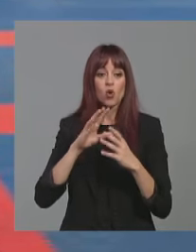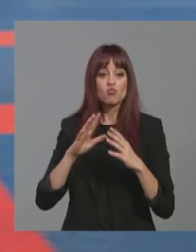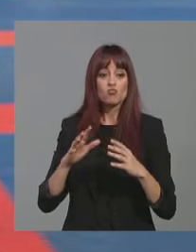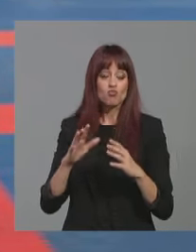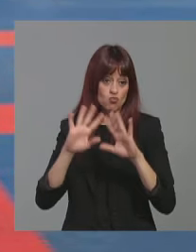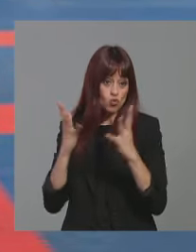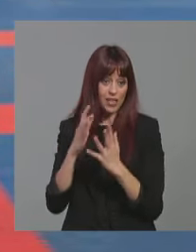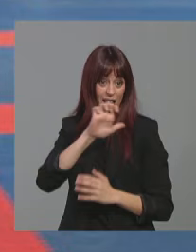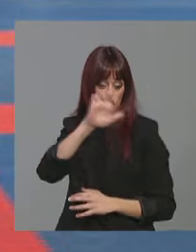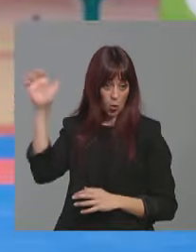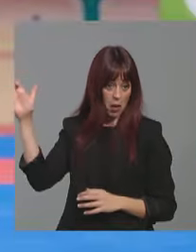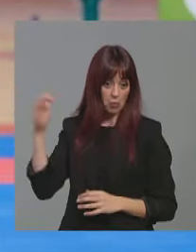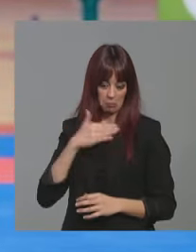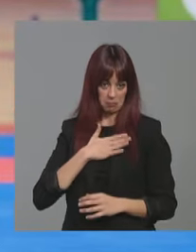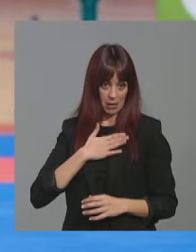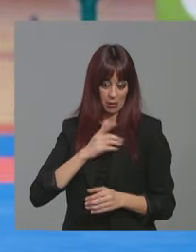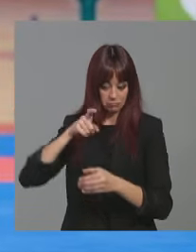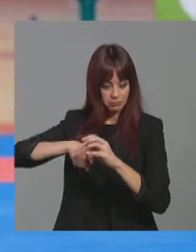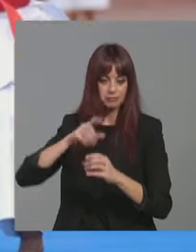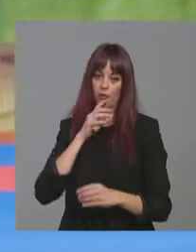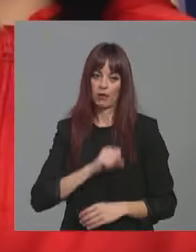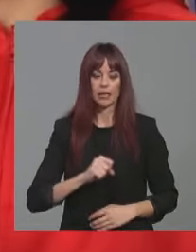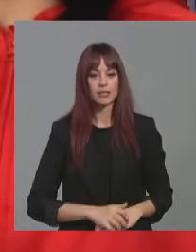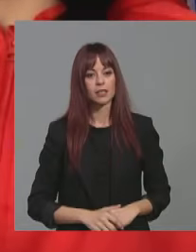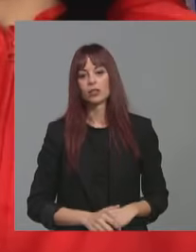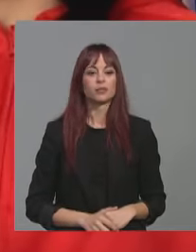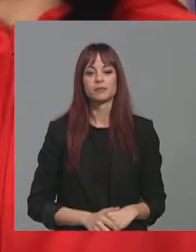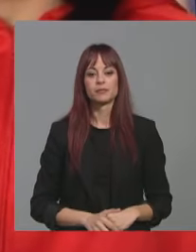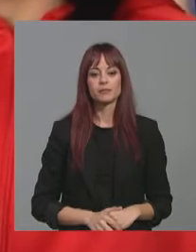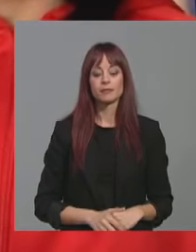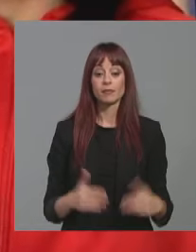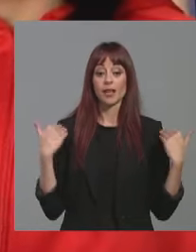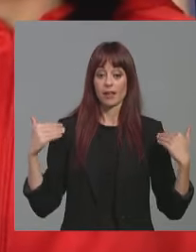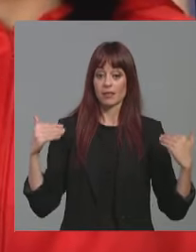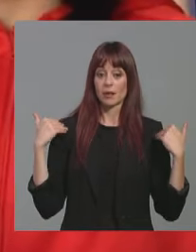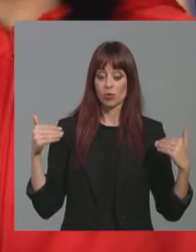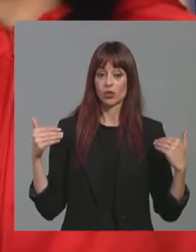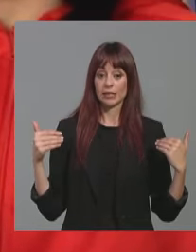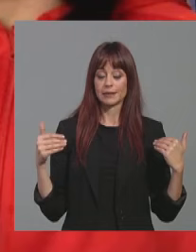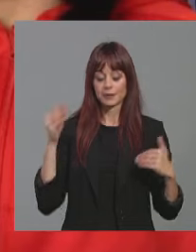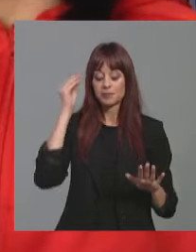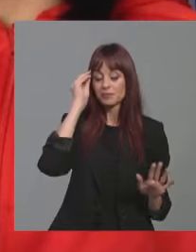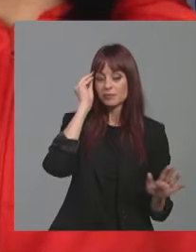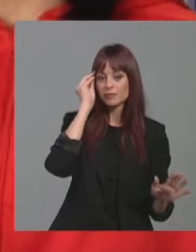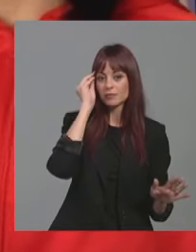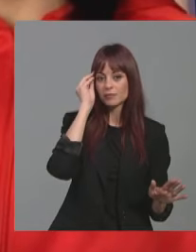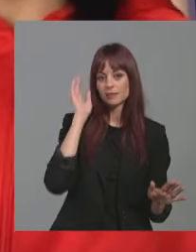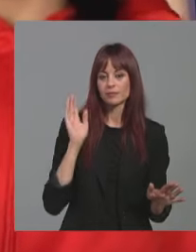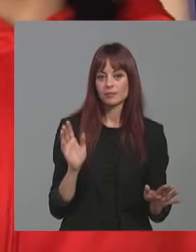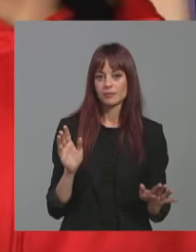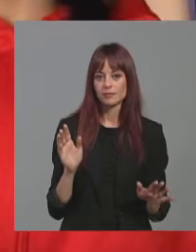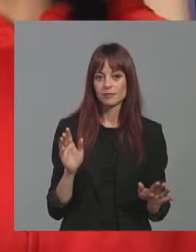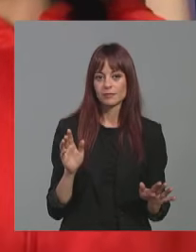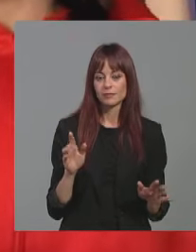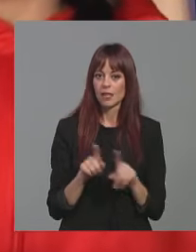pues para mí sería fantástico. Dedicarse al deporte, me imagino, bueno, todos nos lo dicen, lleva